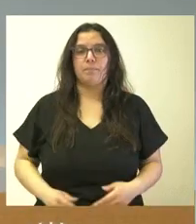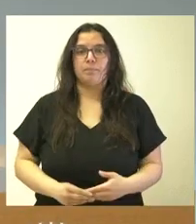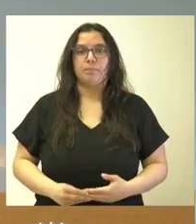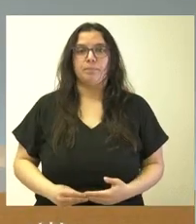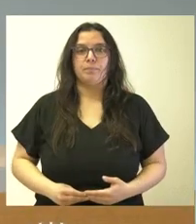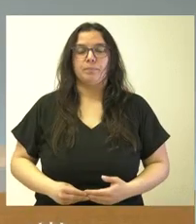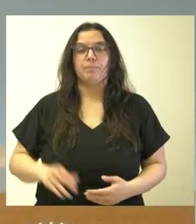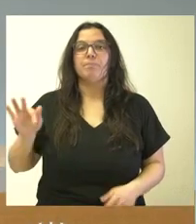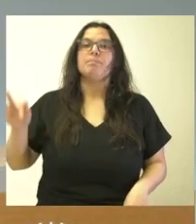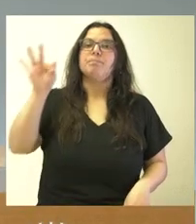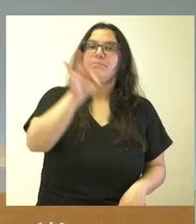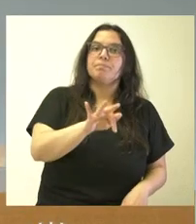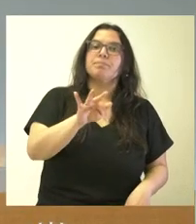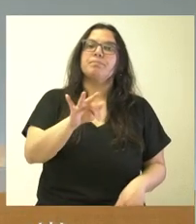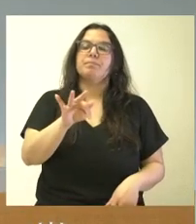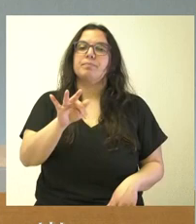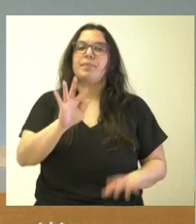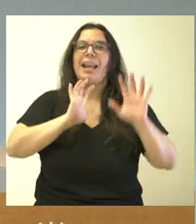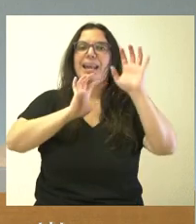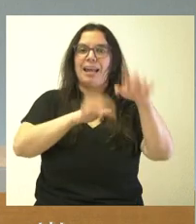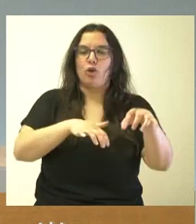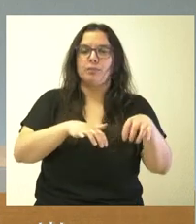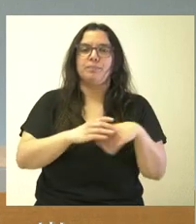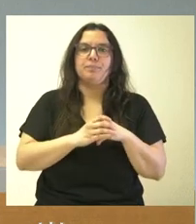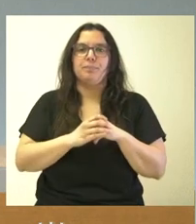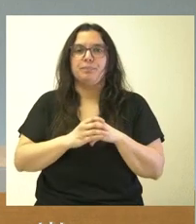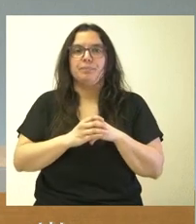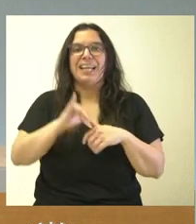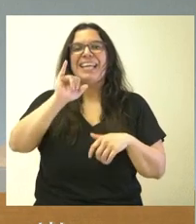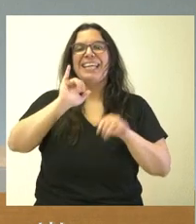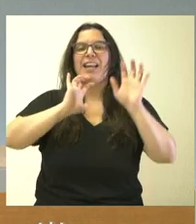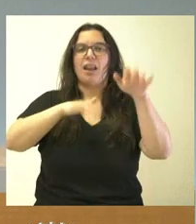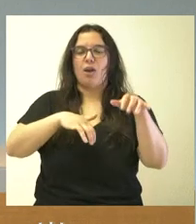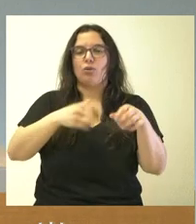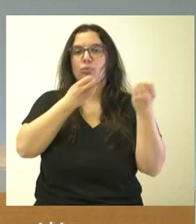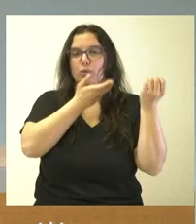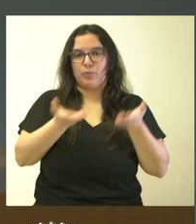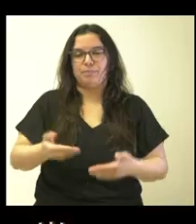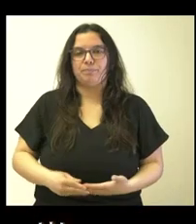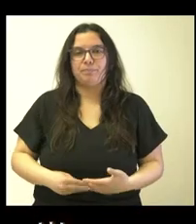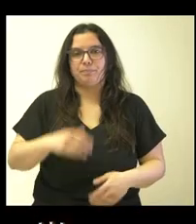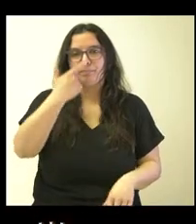La siguiente intervención nos llega desde León. Carlos Domínguez, de León, cuando quieras.